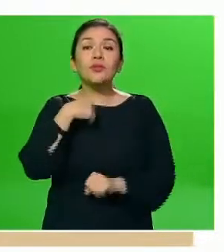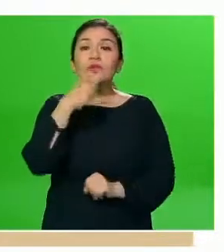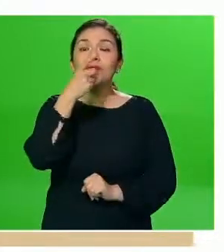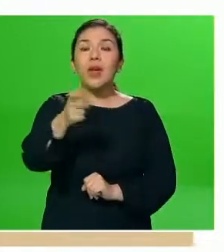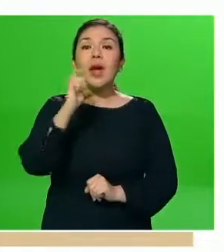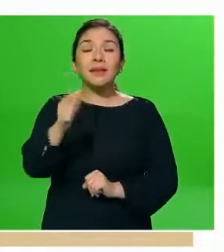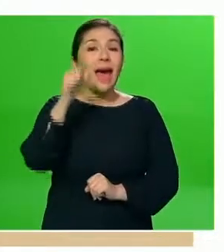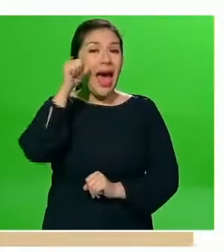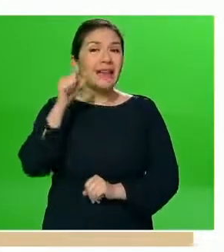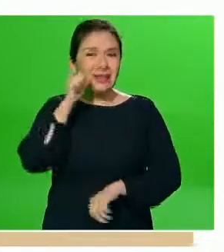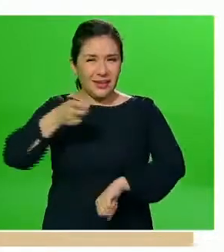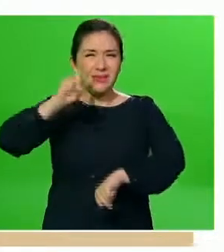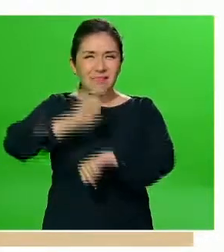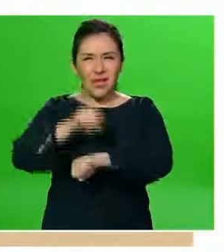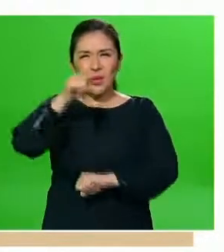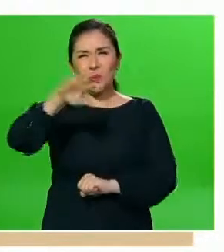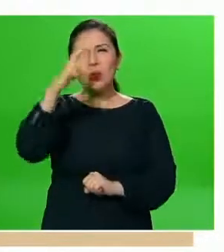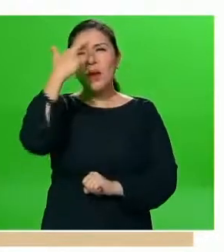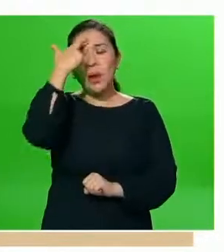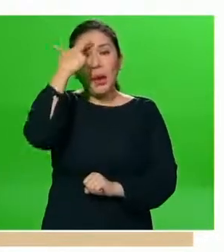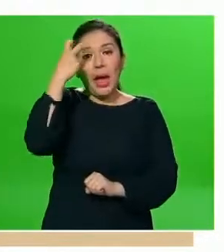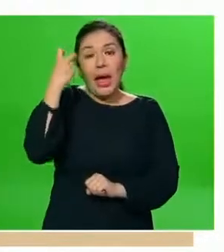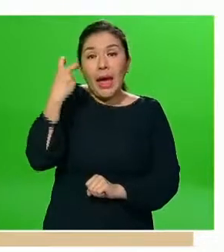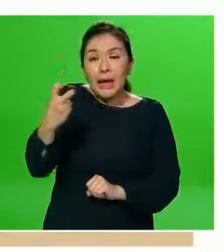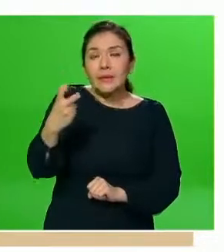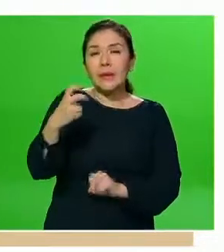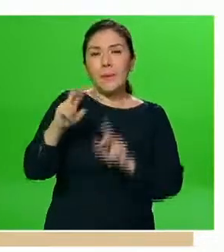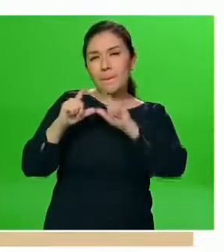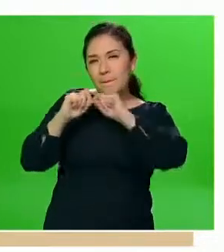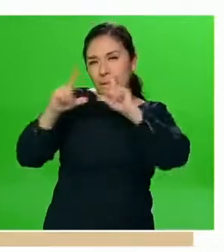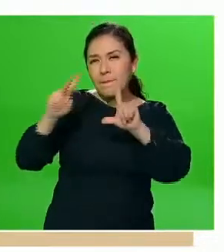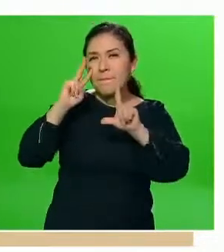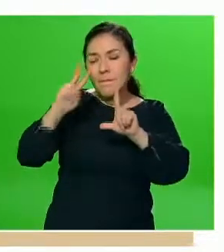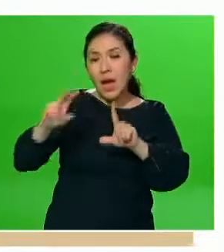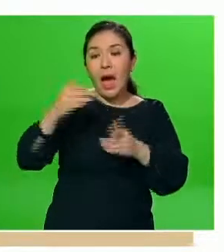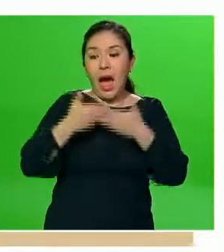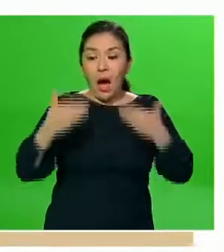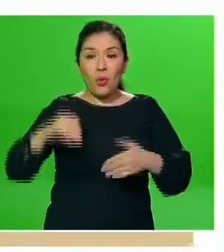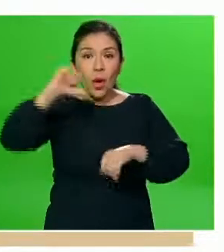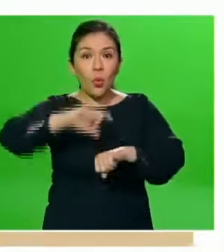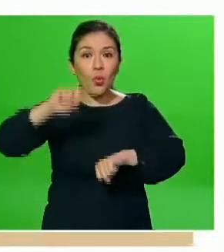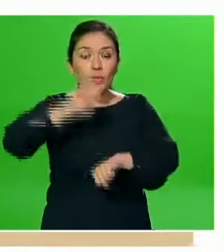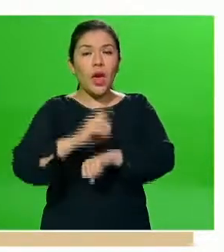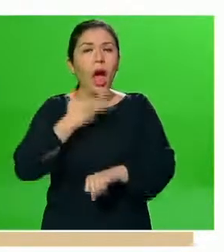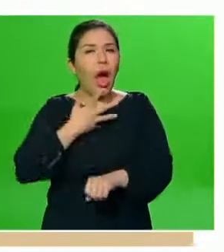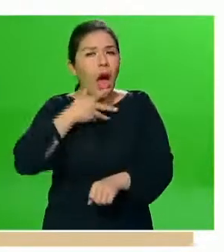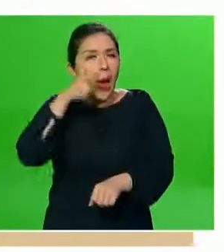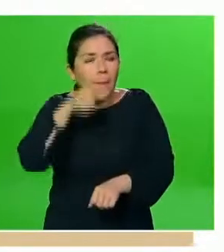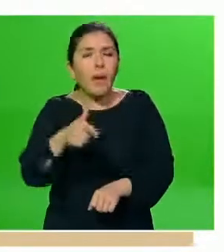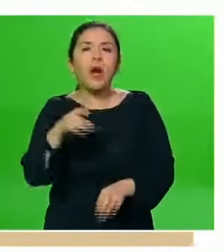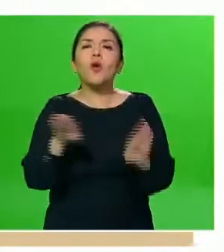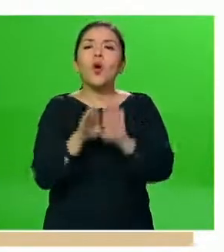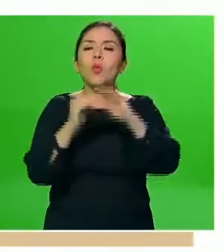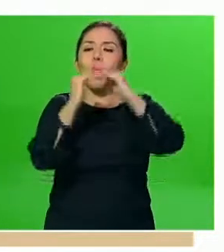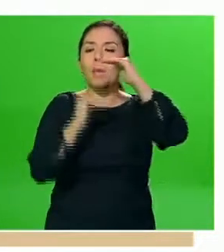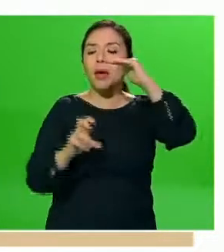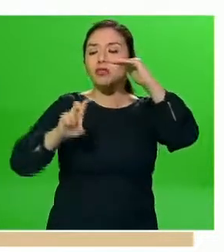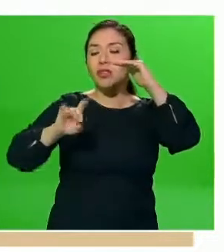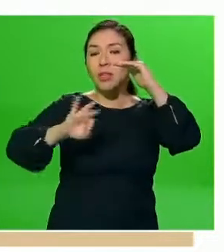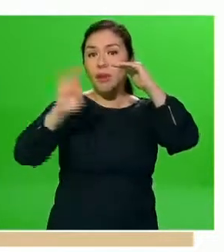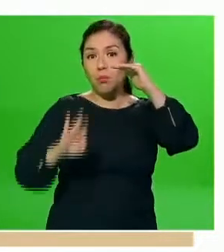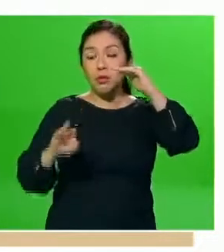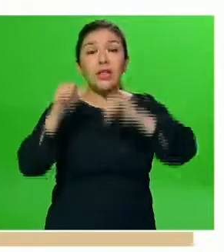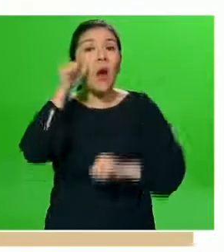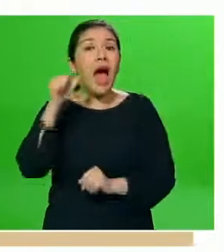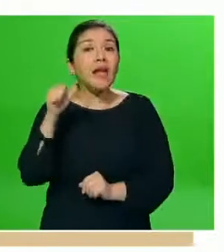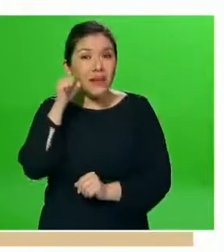el día de ayer, si ustedes recuerdan este escenario que el día de hoy lo encontramos en menos 20%, el día de ayer